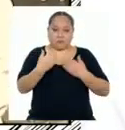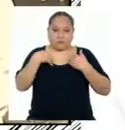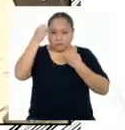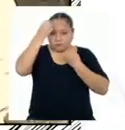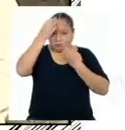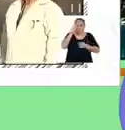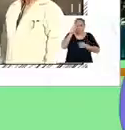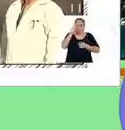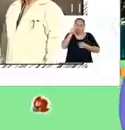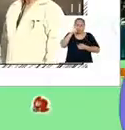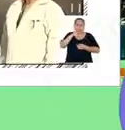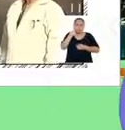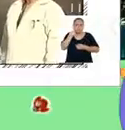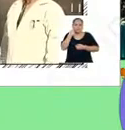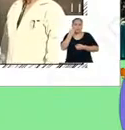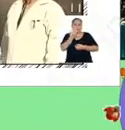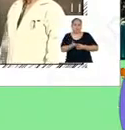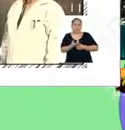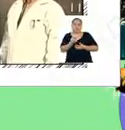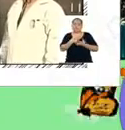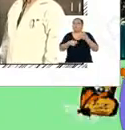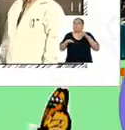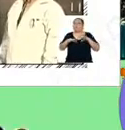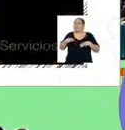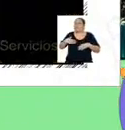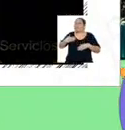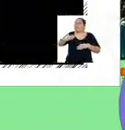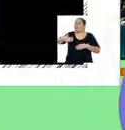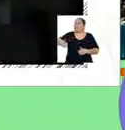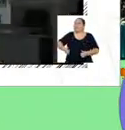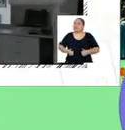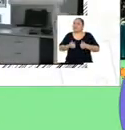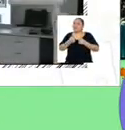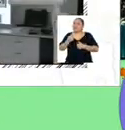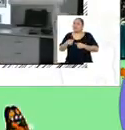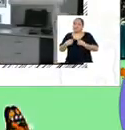necesitamos Para el conocimiento de nuestras acciones en la vida cotidiana